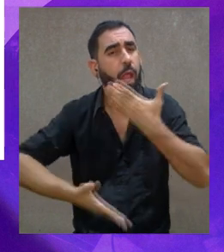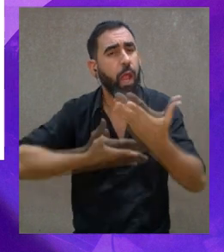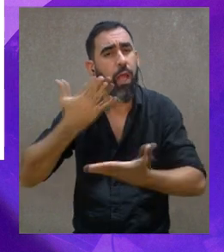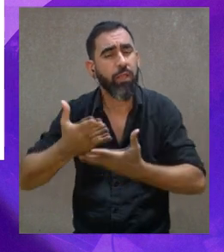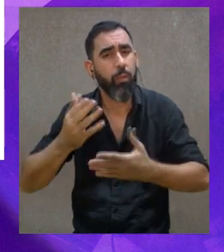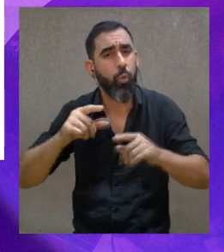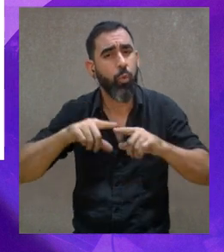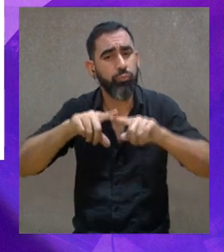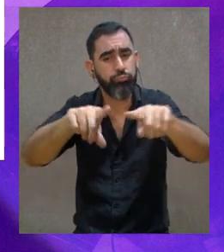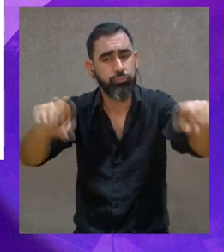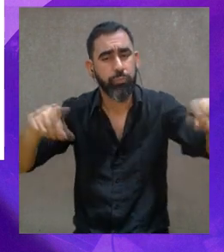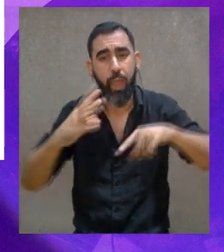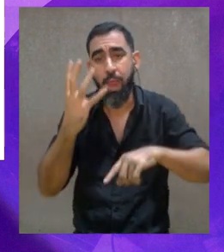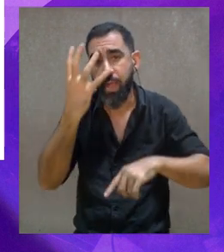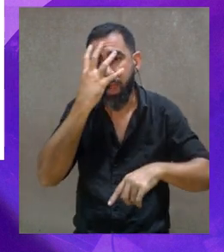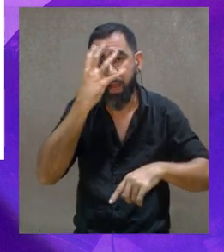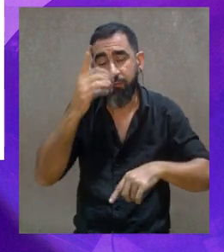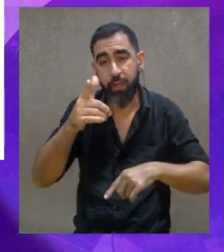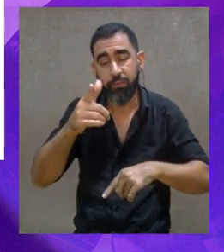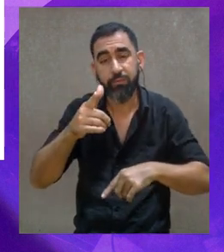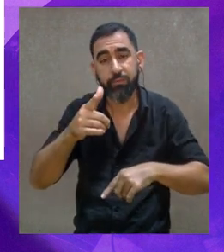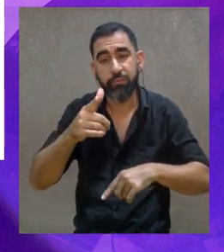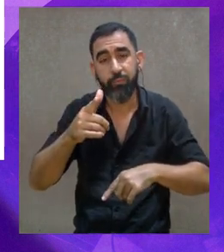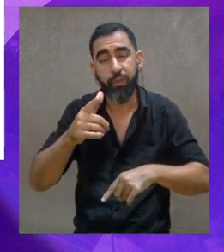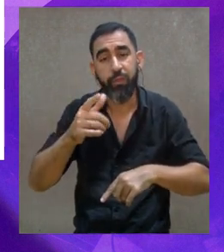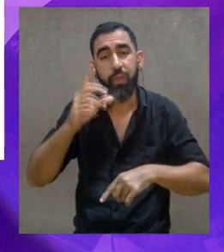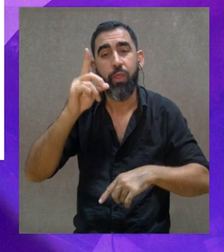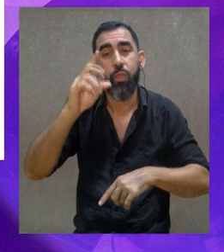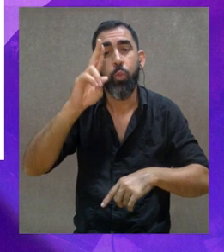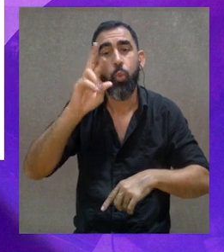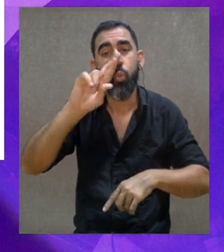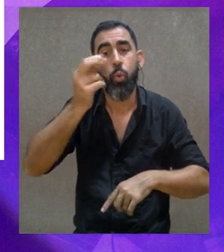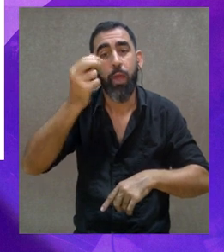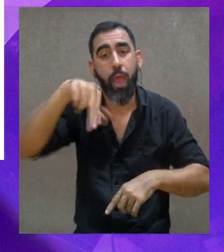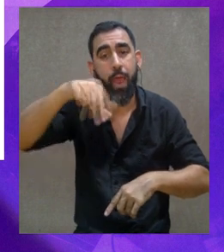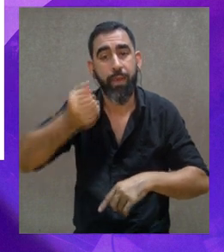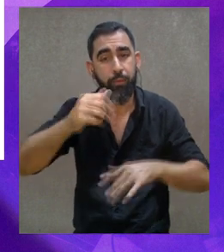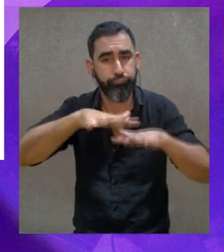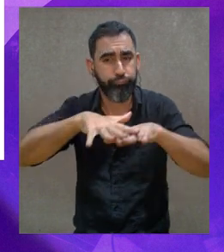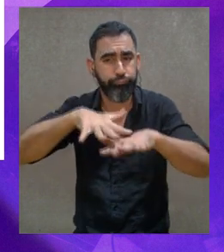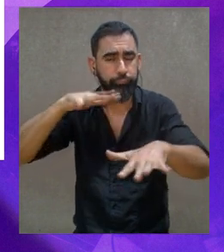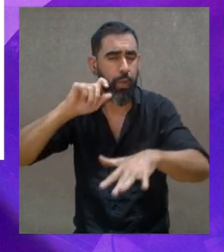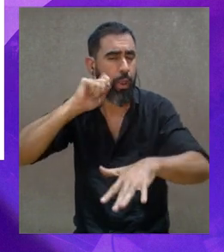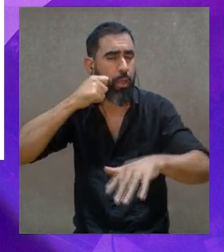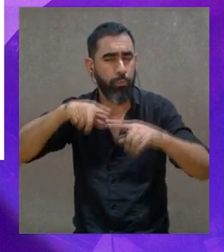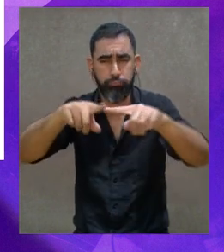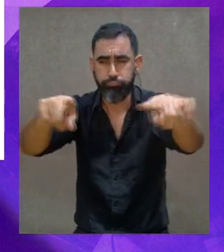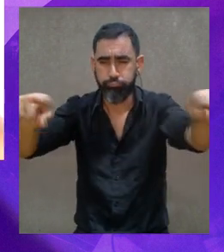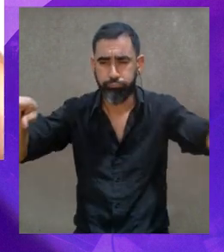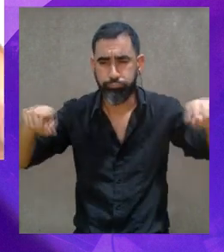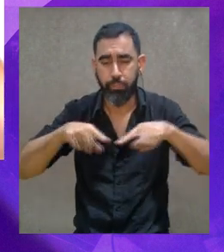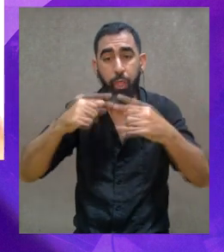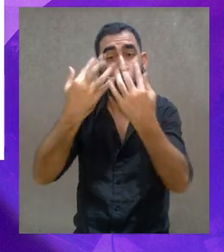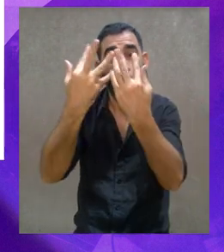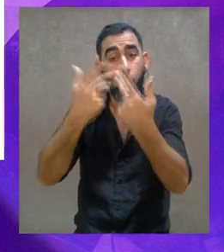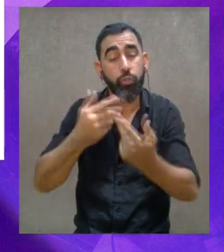a la sociedad. Me acuerdo una vez que cantamos en un tablado de carnaval, que era en el tablado de Las Duranas, el anfiteatro de Las Duranas, un